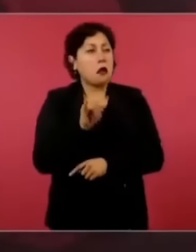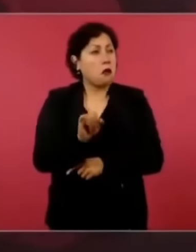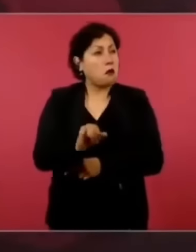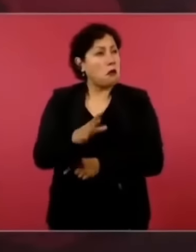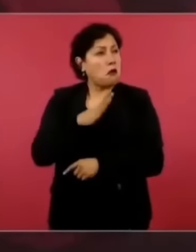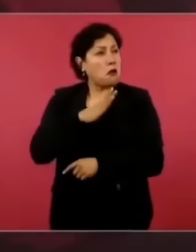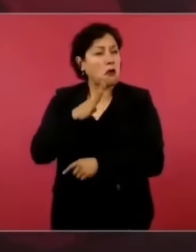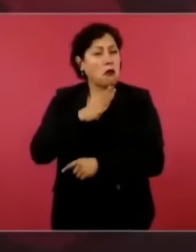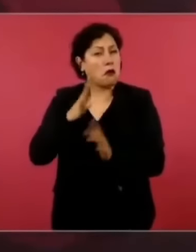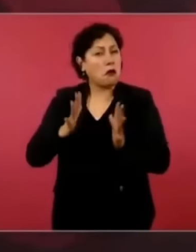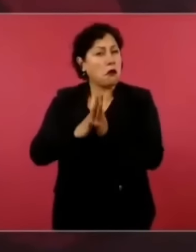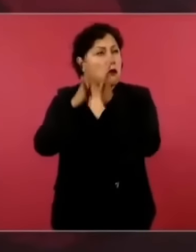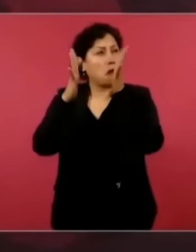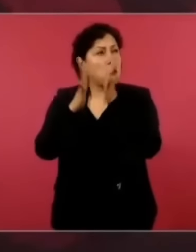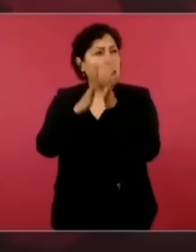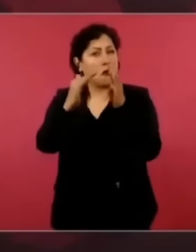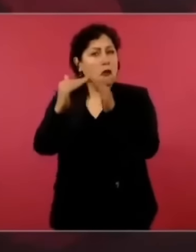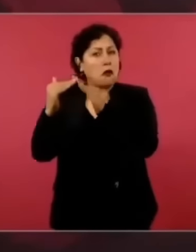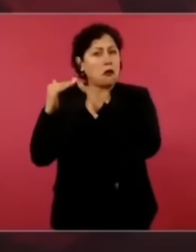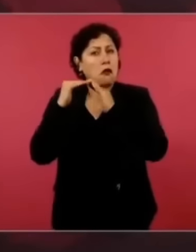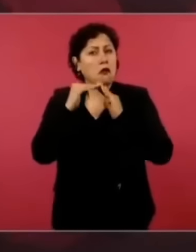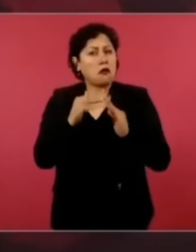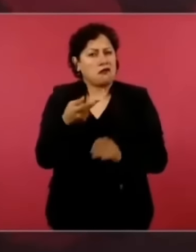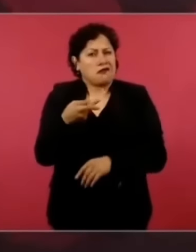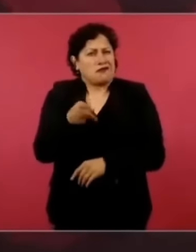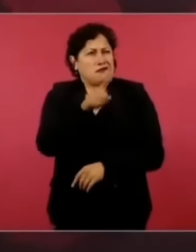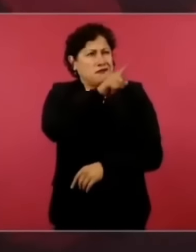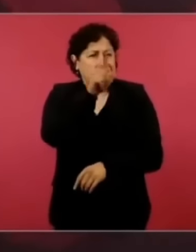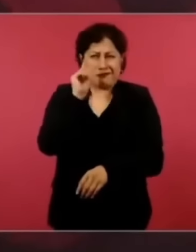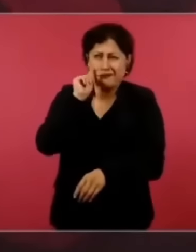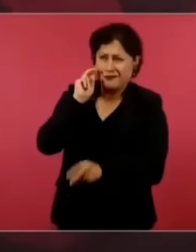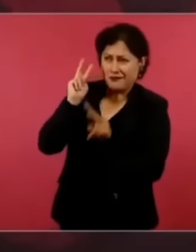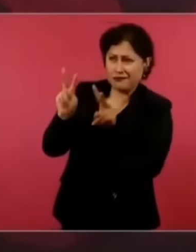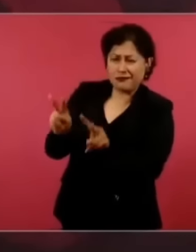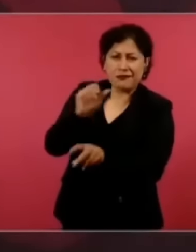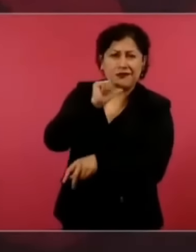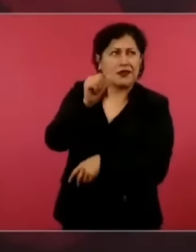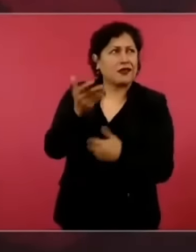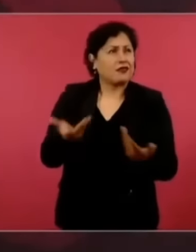es ignorado, es marginado.